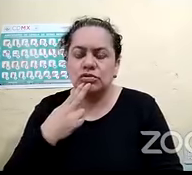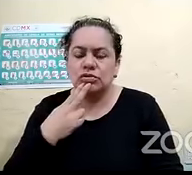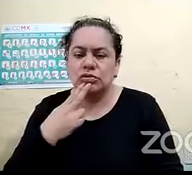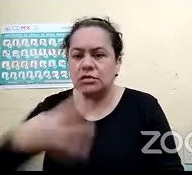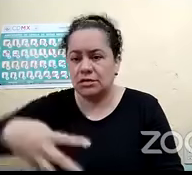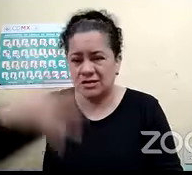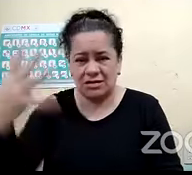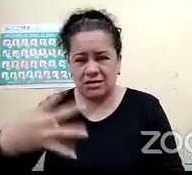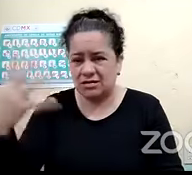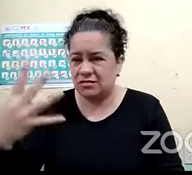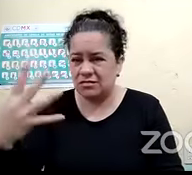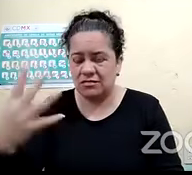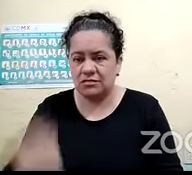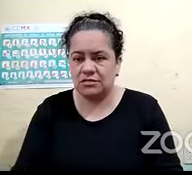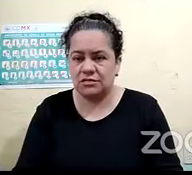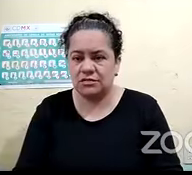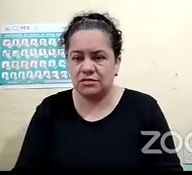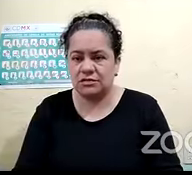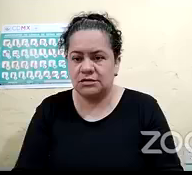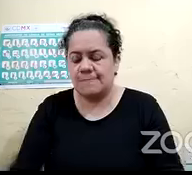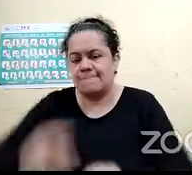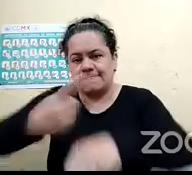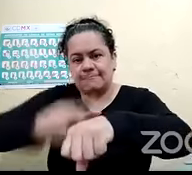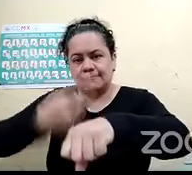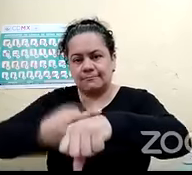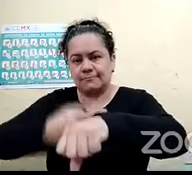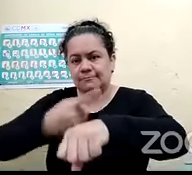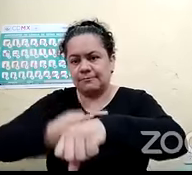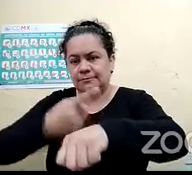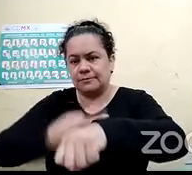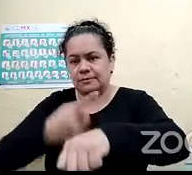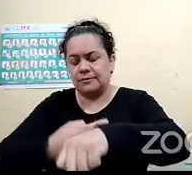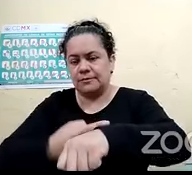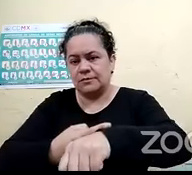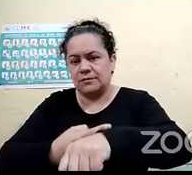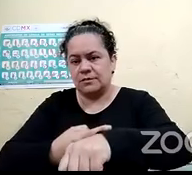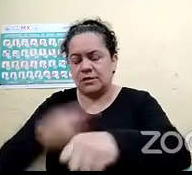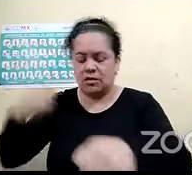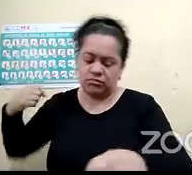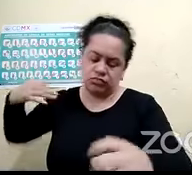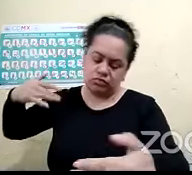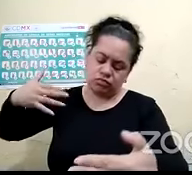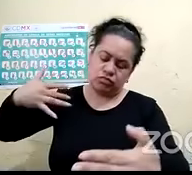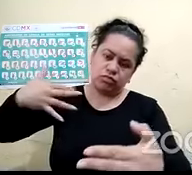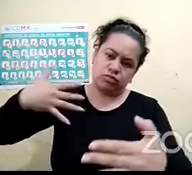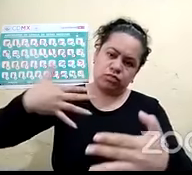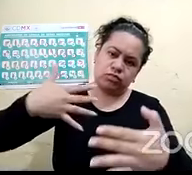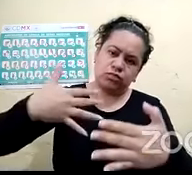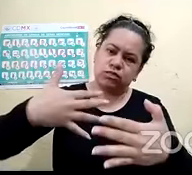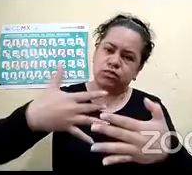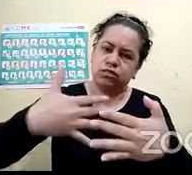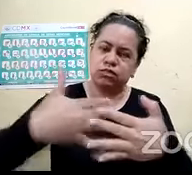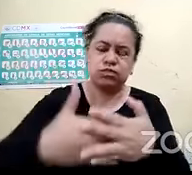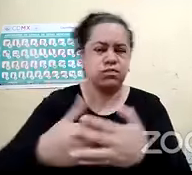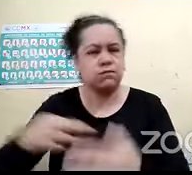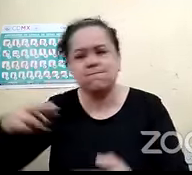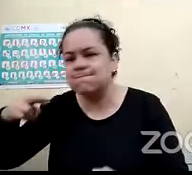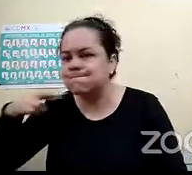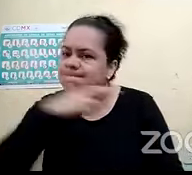intoxicación que, pues, eso era algo que ya iba a pasar, pero aceleró, digamos, el proceso.